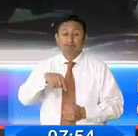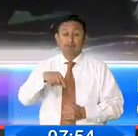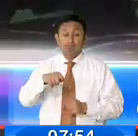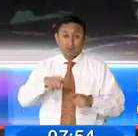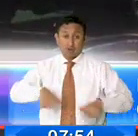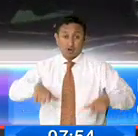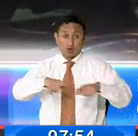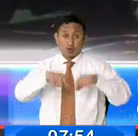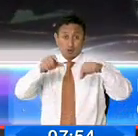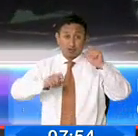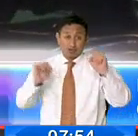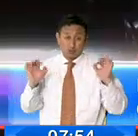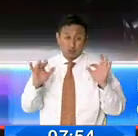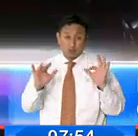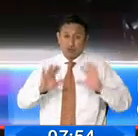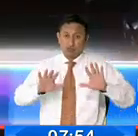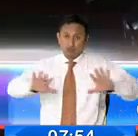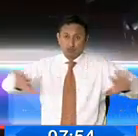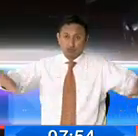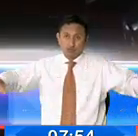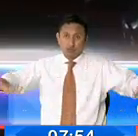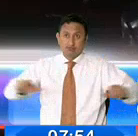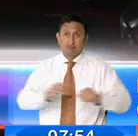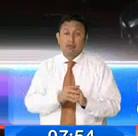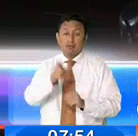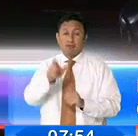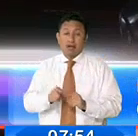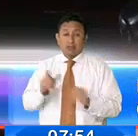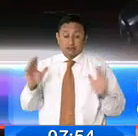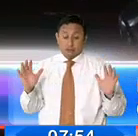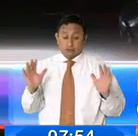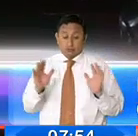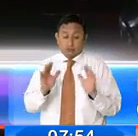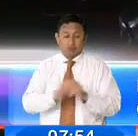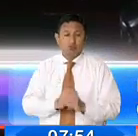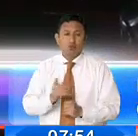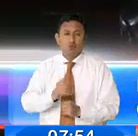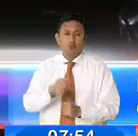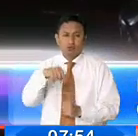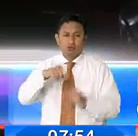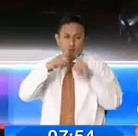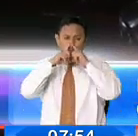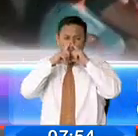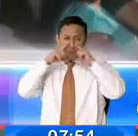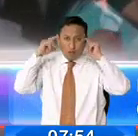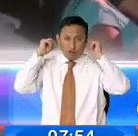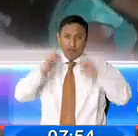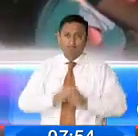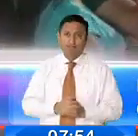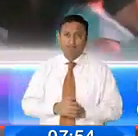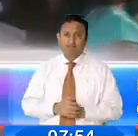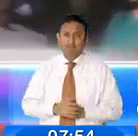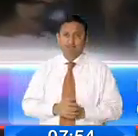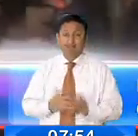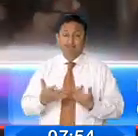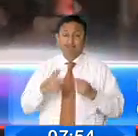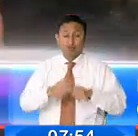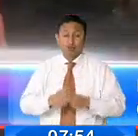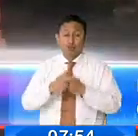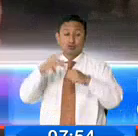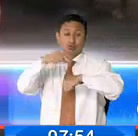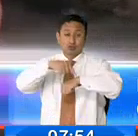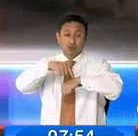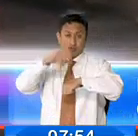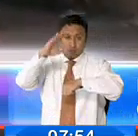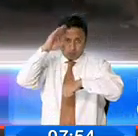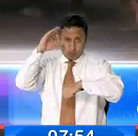para evitar aglomeraciones. Intentar que la gente no esté tan amontonada y que usen la mascarilla, por lo menos. Con el inicio del toque de queda, la